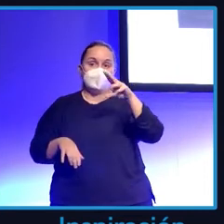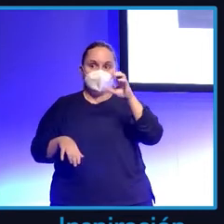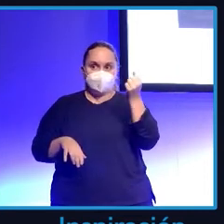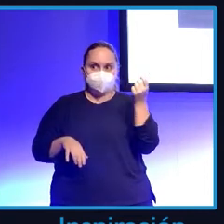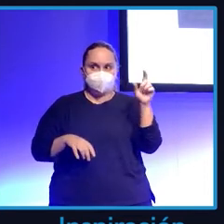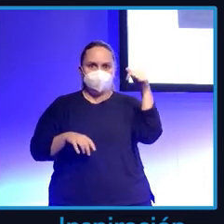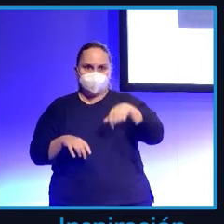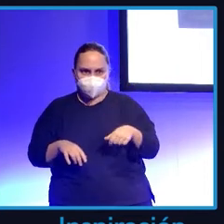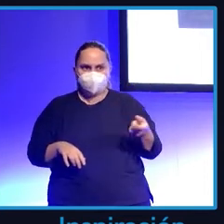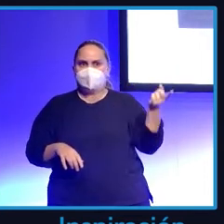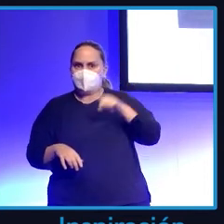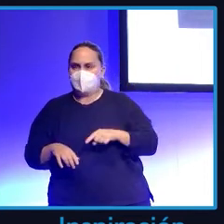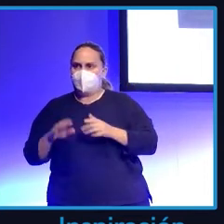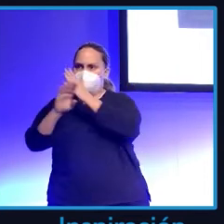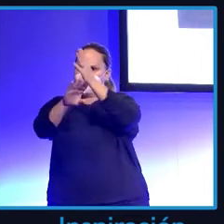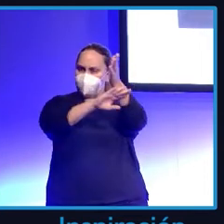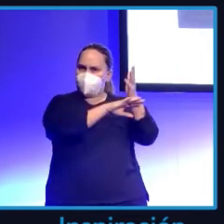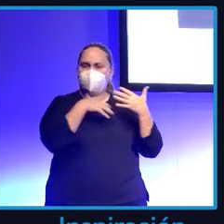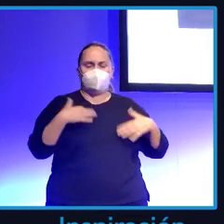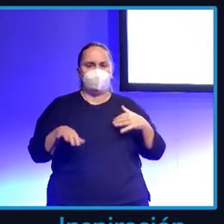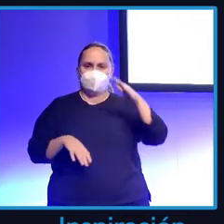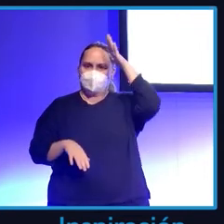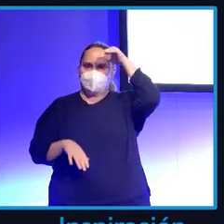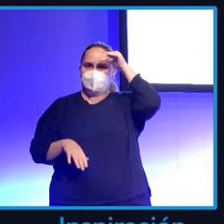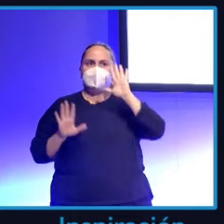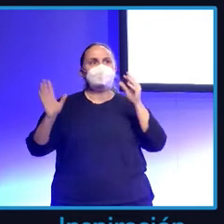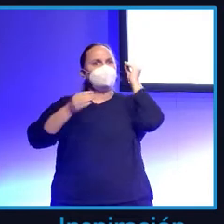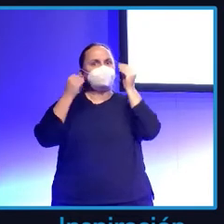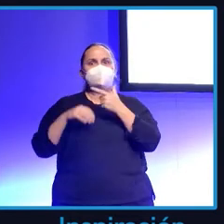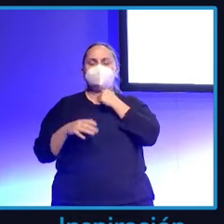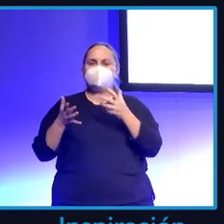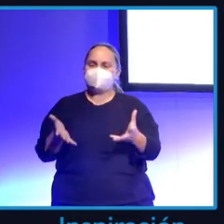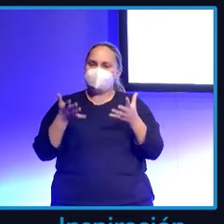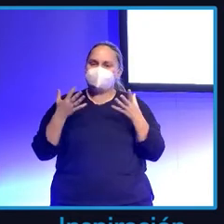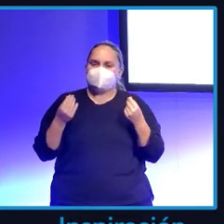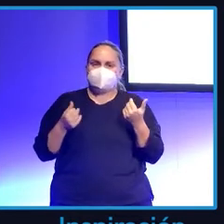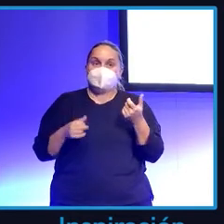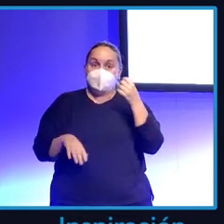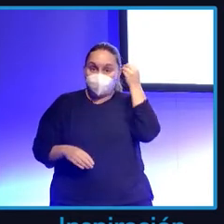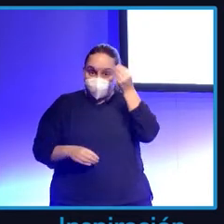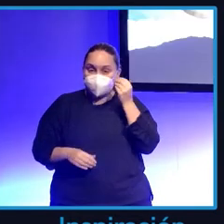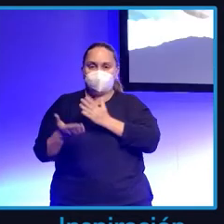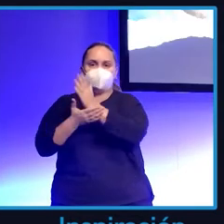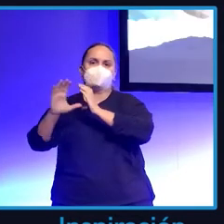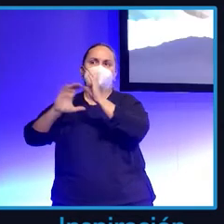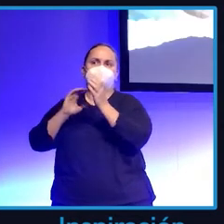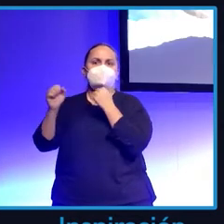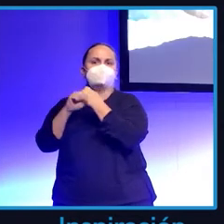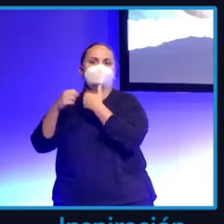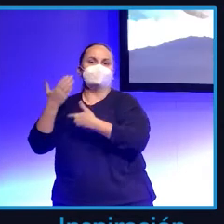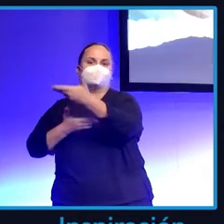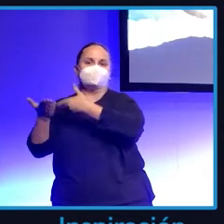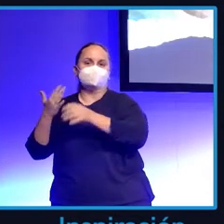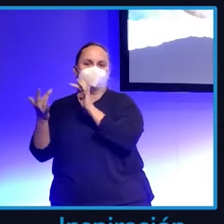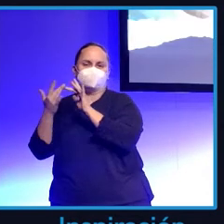demasiados sitios, pero me gusta mucho y pienso que los medios de comunicación hay que trabajar junto con ellos. Hay que bajar al barro también,